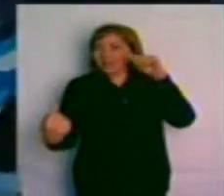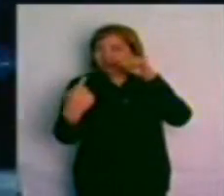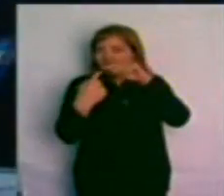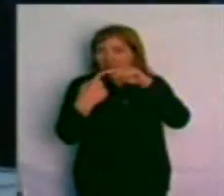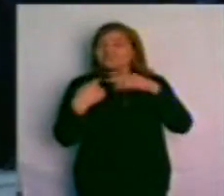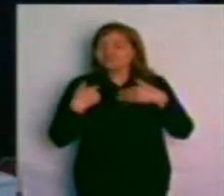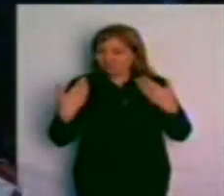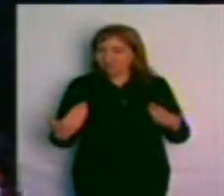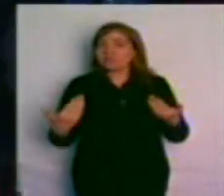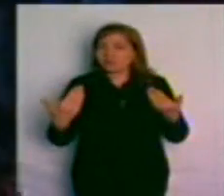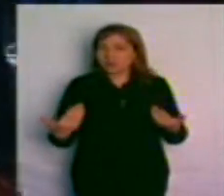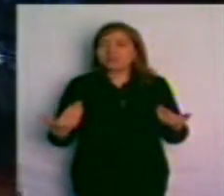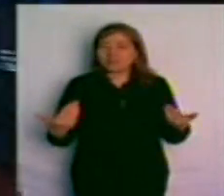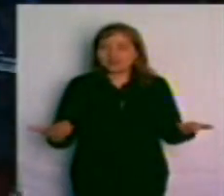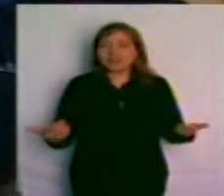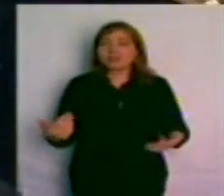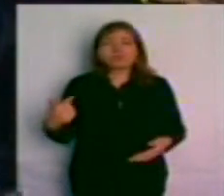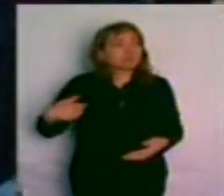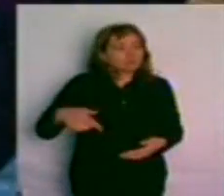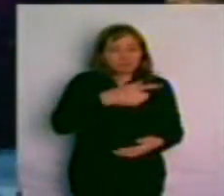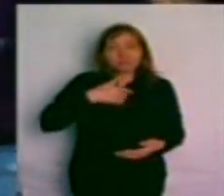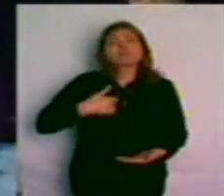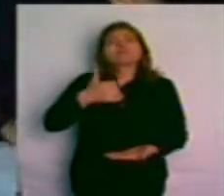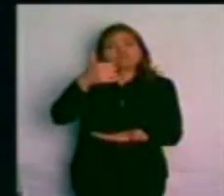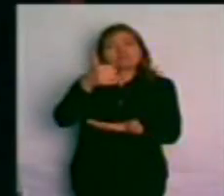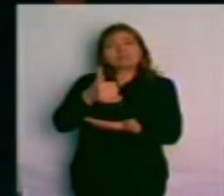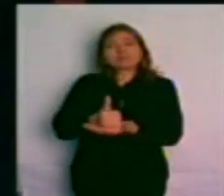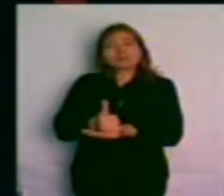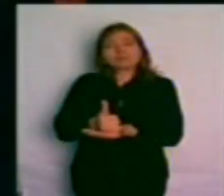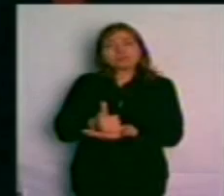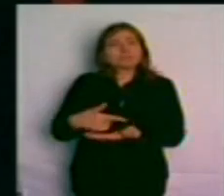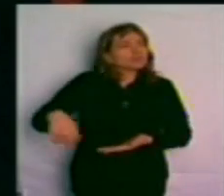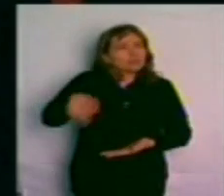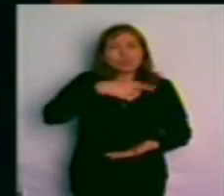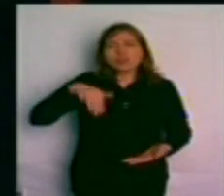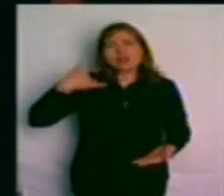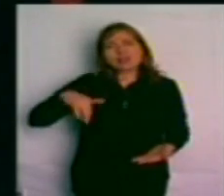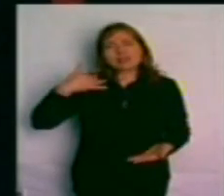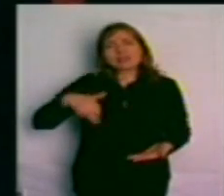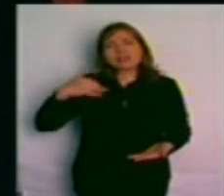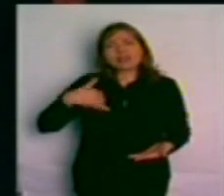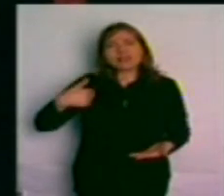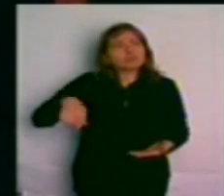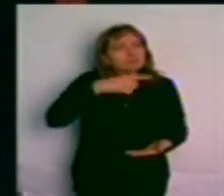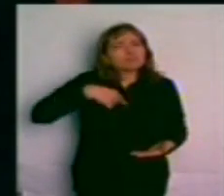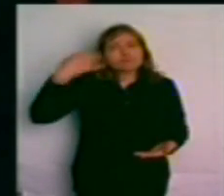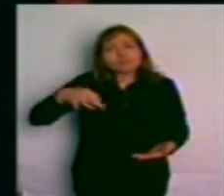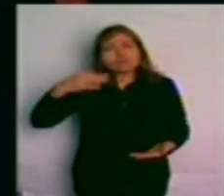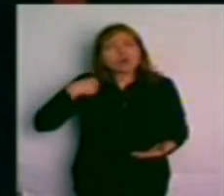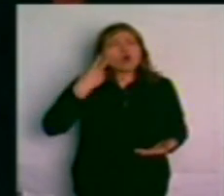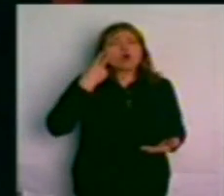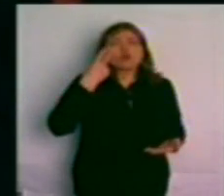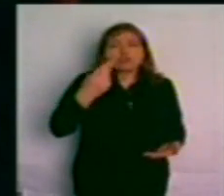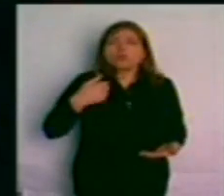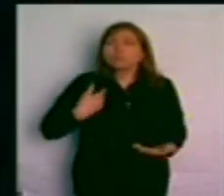Y estamos aquí para que los argentinos conozcamos lo que somos